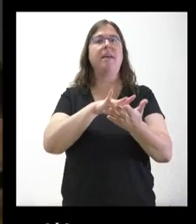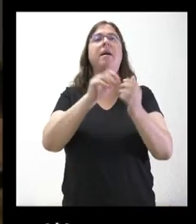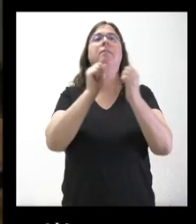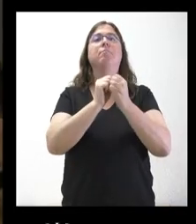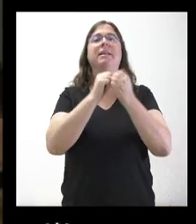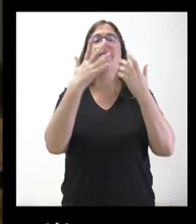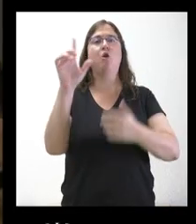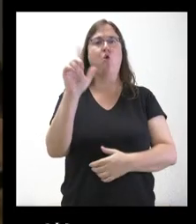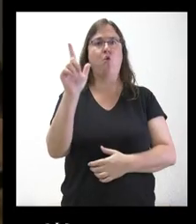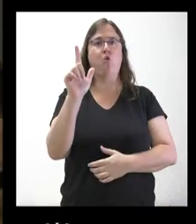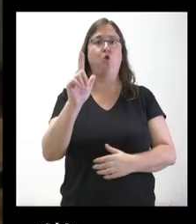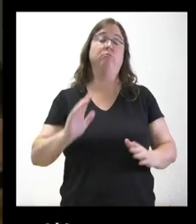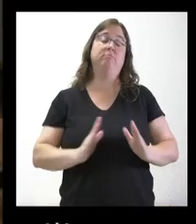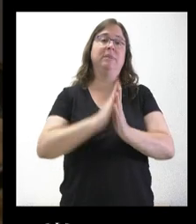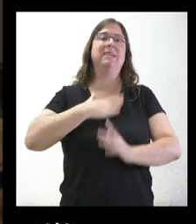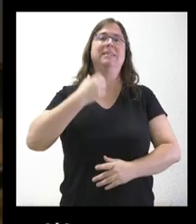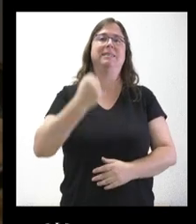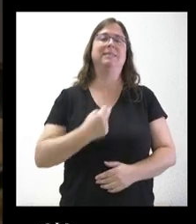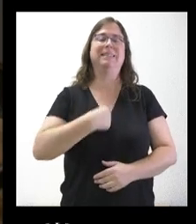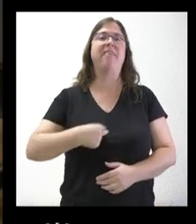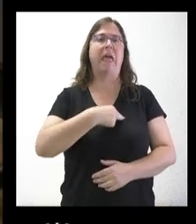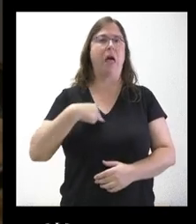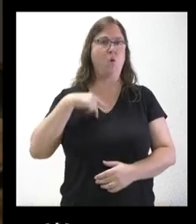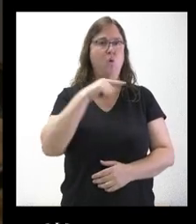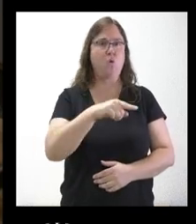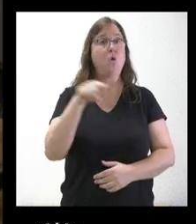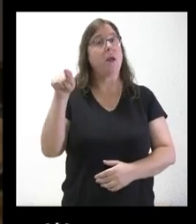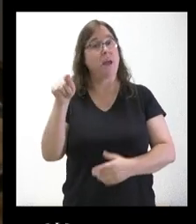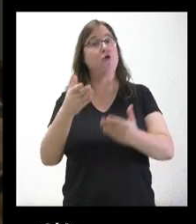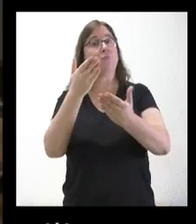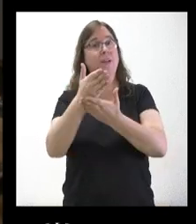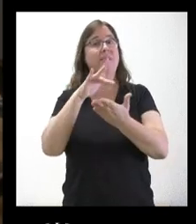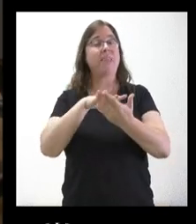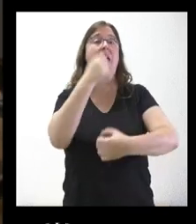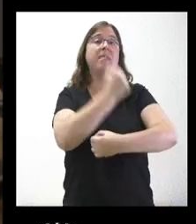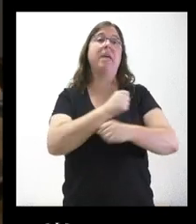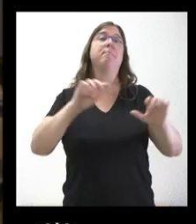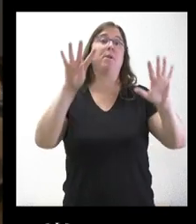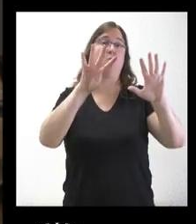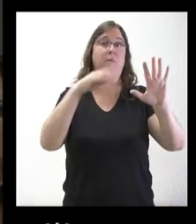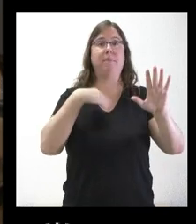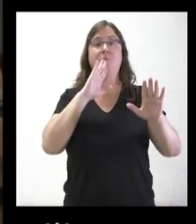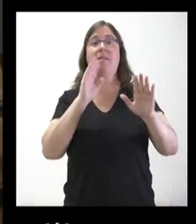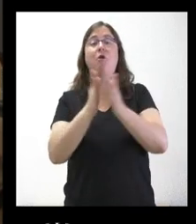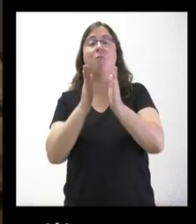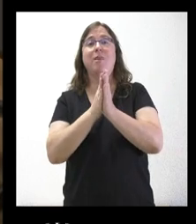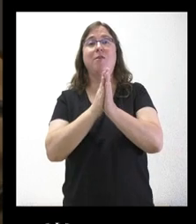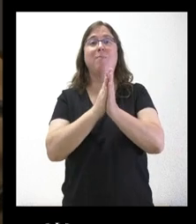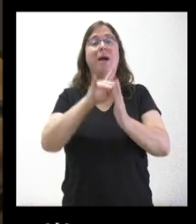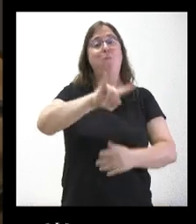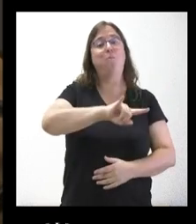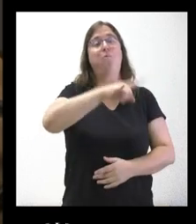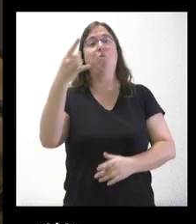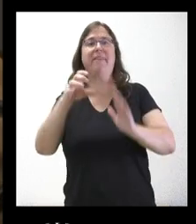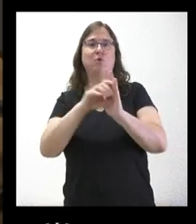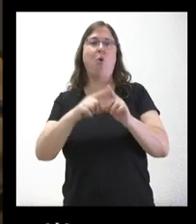Apóstol, como festivo. Ellos proponen que sea el 9 de diciembre, como decía mi compañero, para alargar así el puente de la